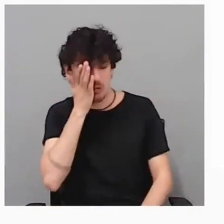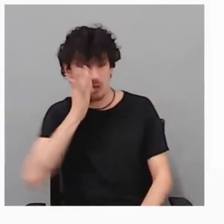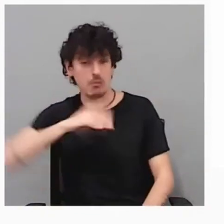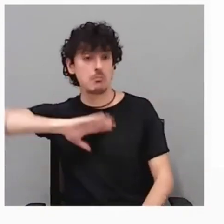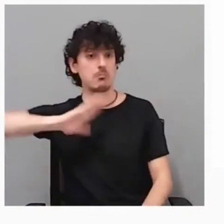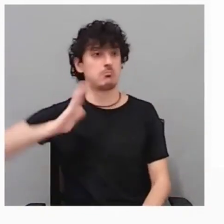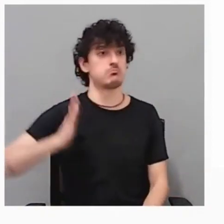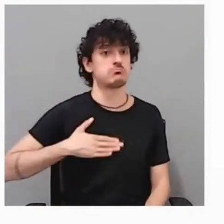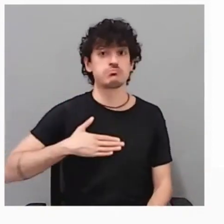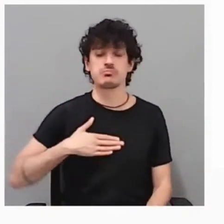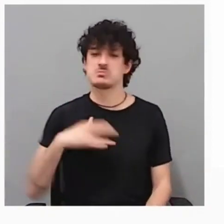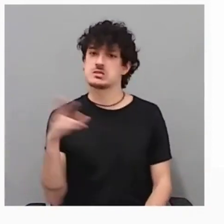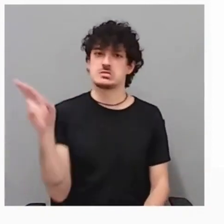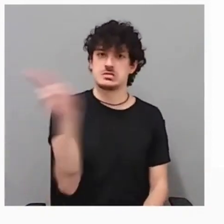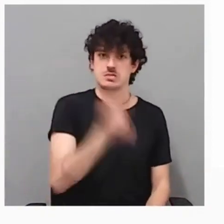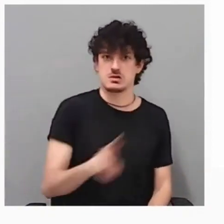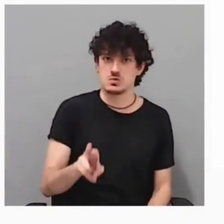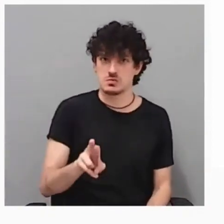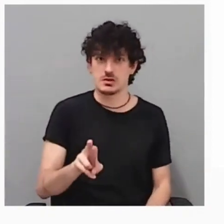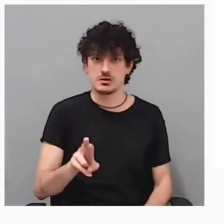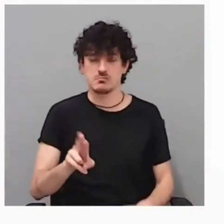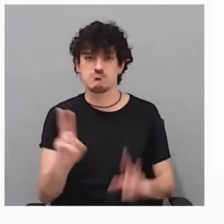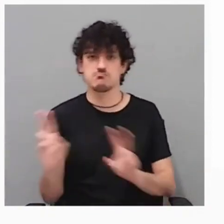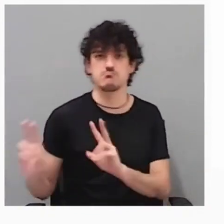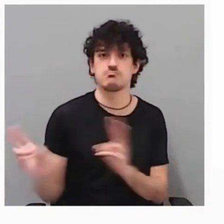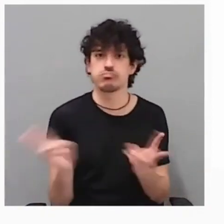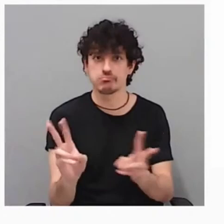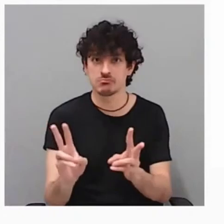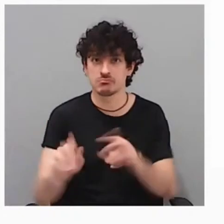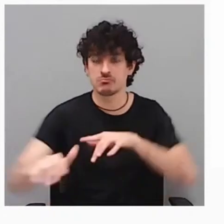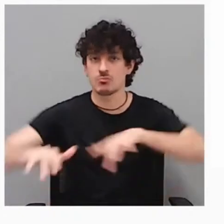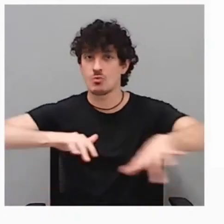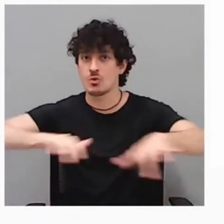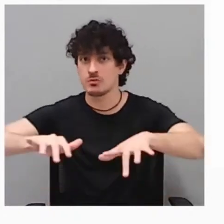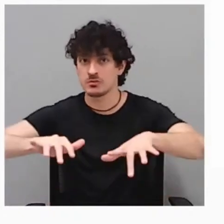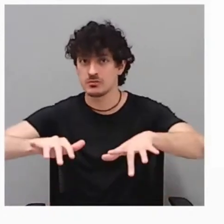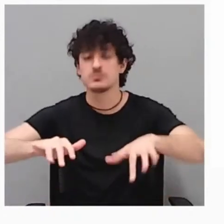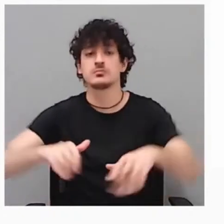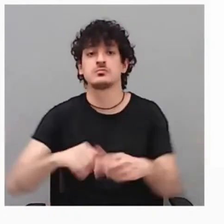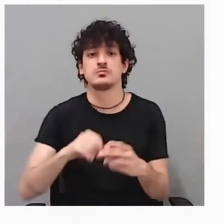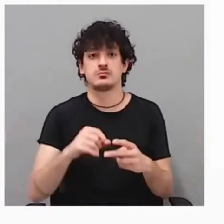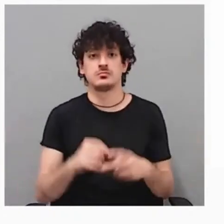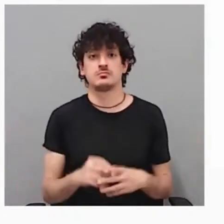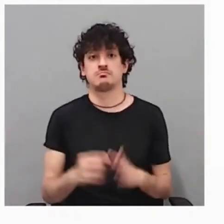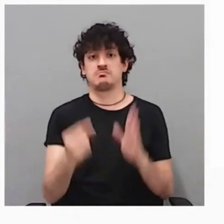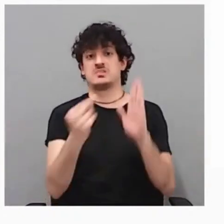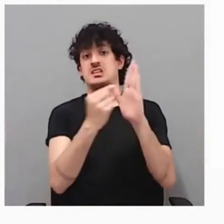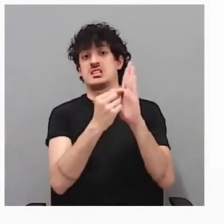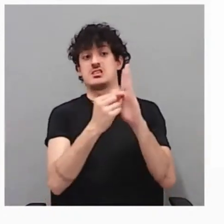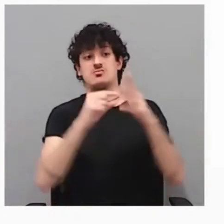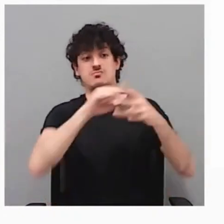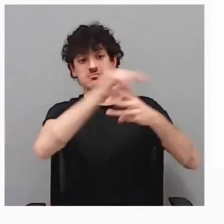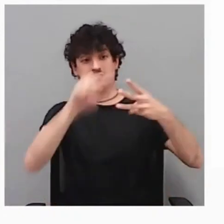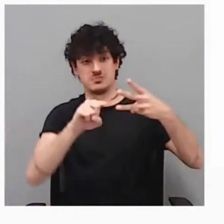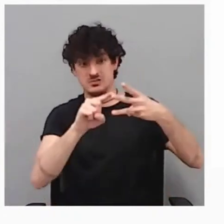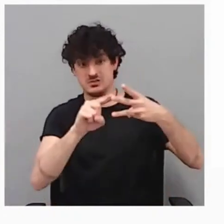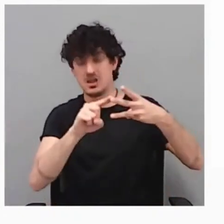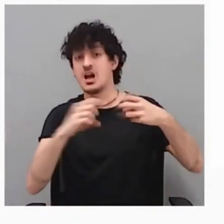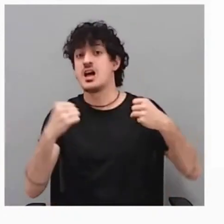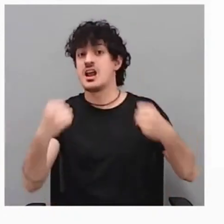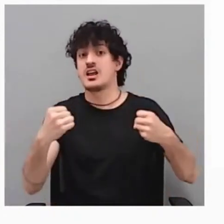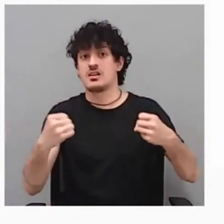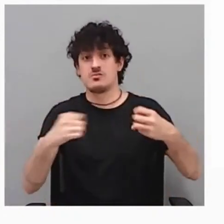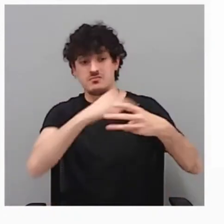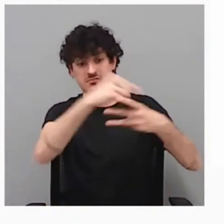anterior y hace lo del día siguiente. Bueno, pues el segundo criterio que él se fija es la energía. El tercer